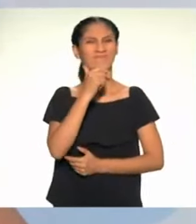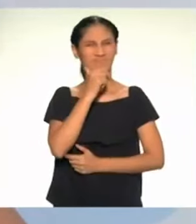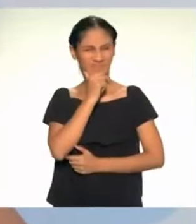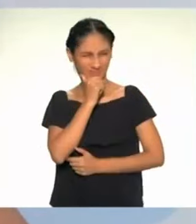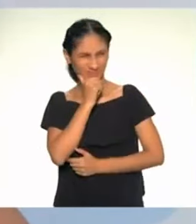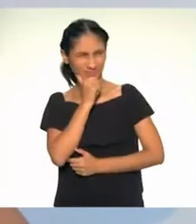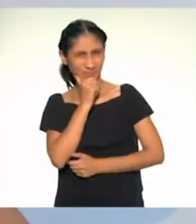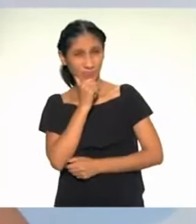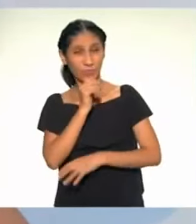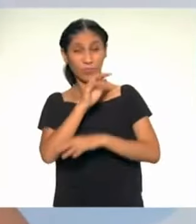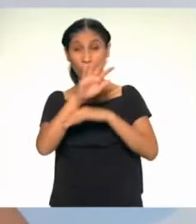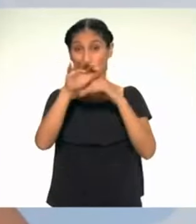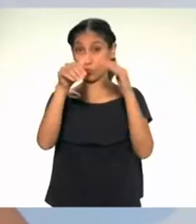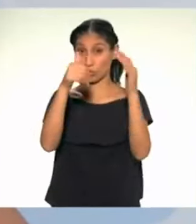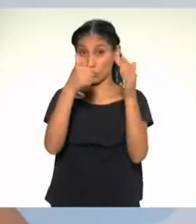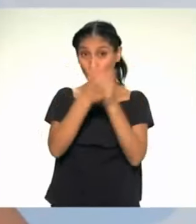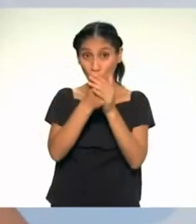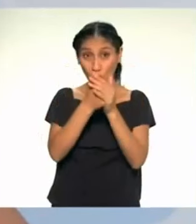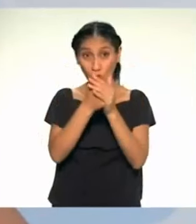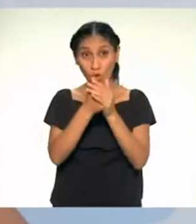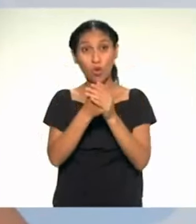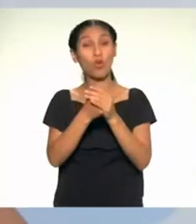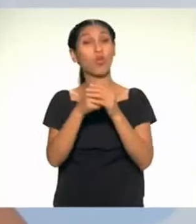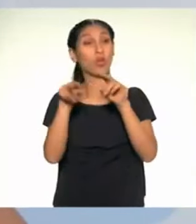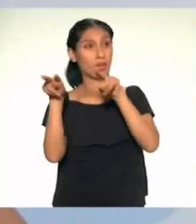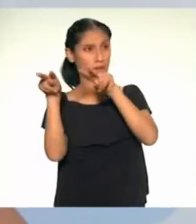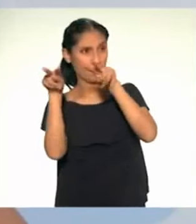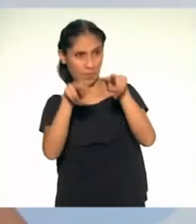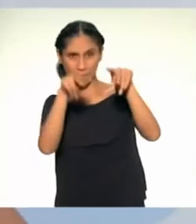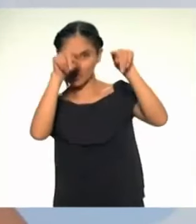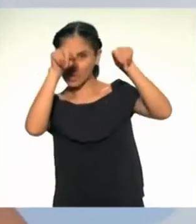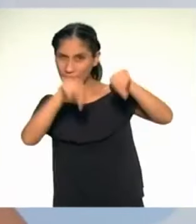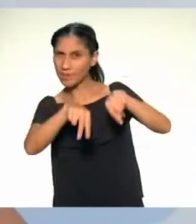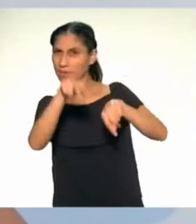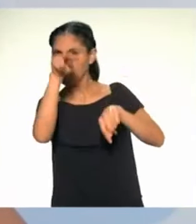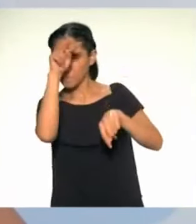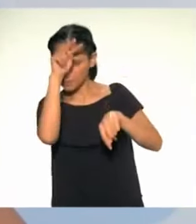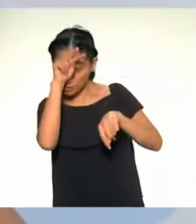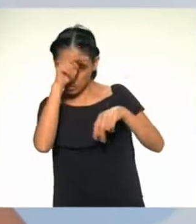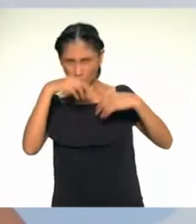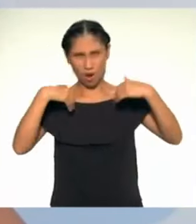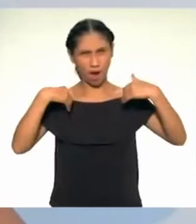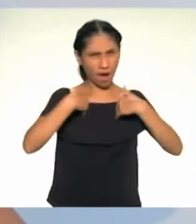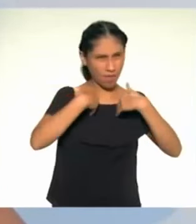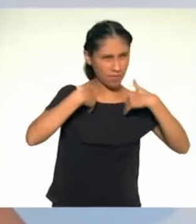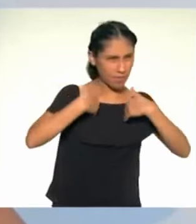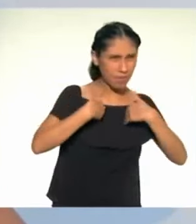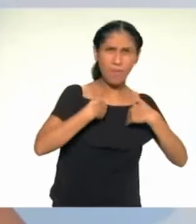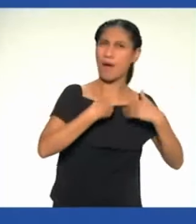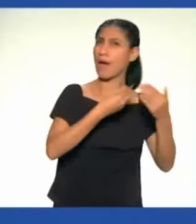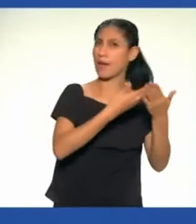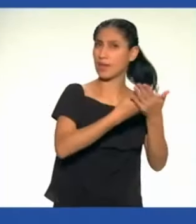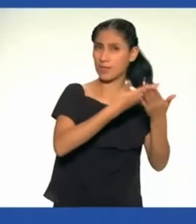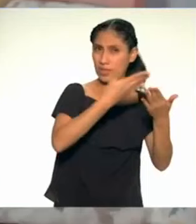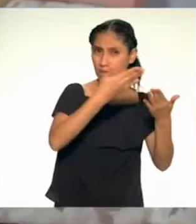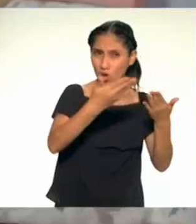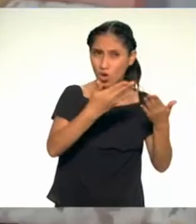aprovechar la biodiversidad de una manera sostenible en actividades económicas?